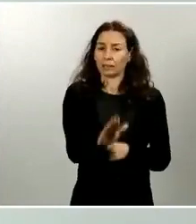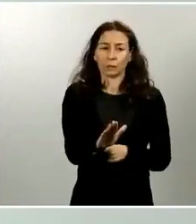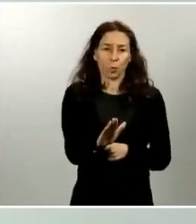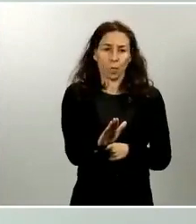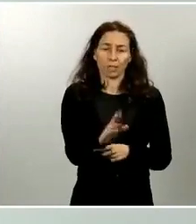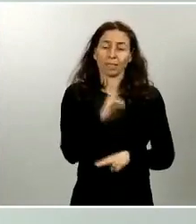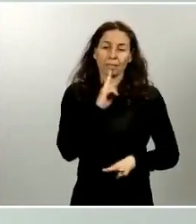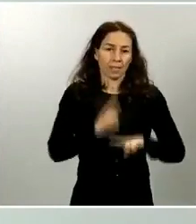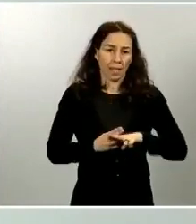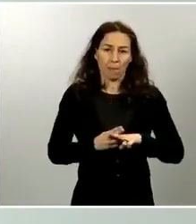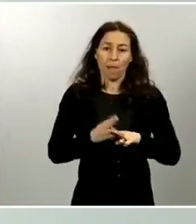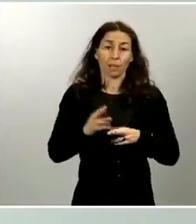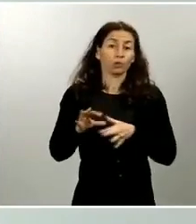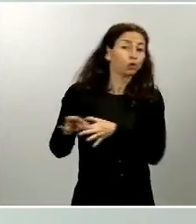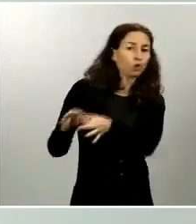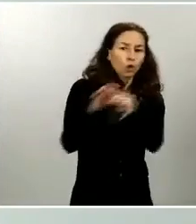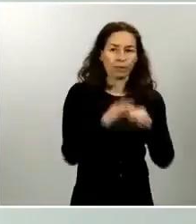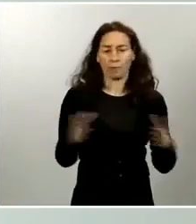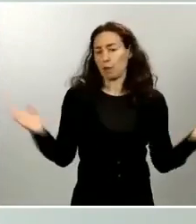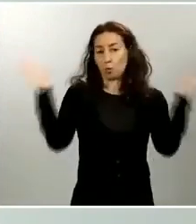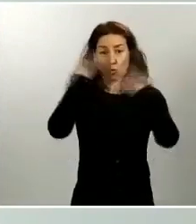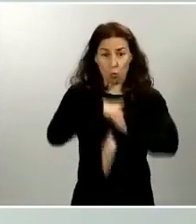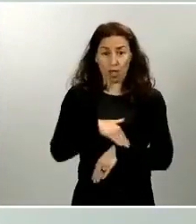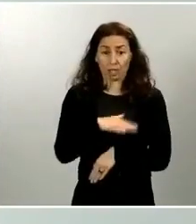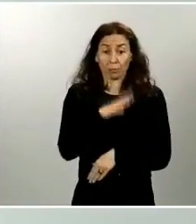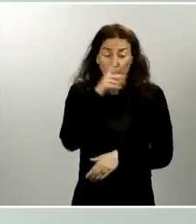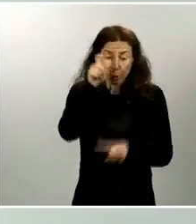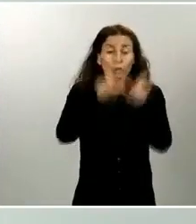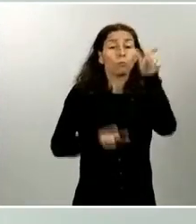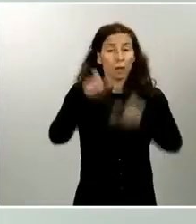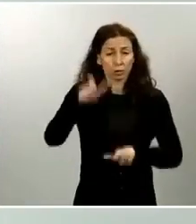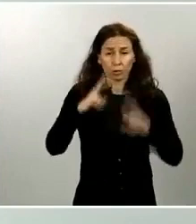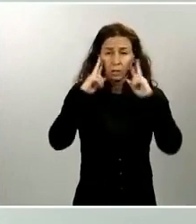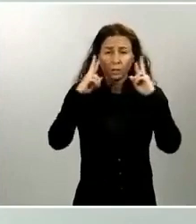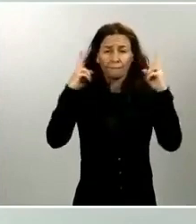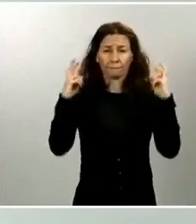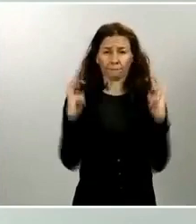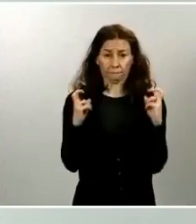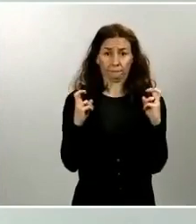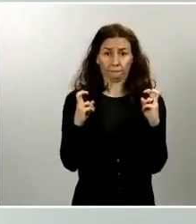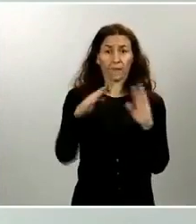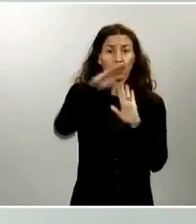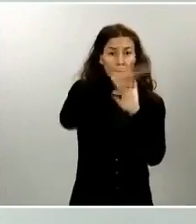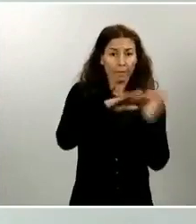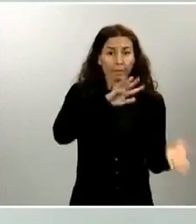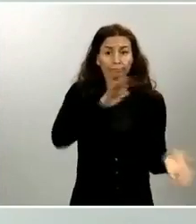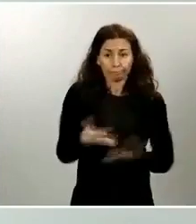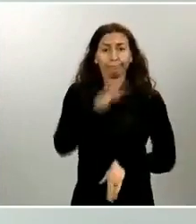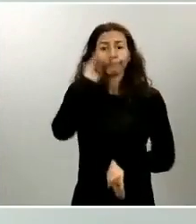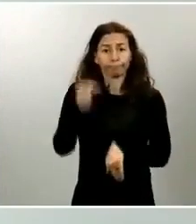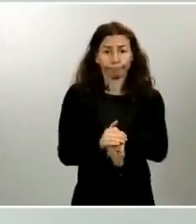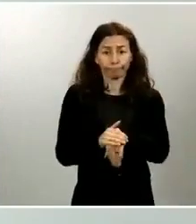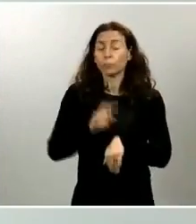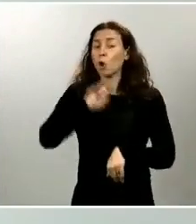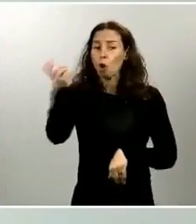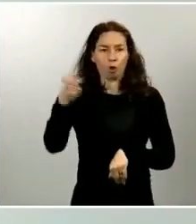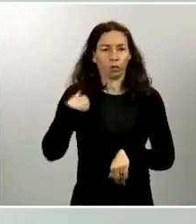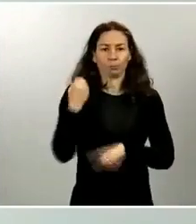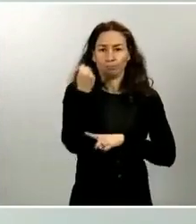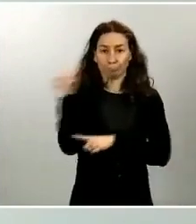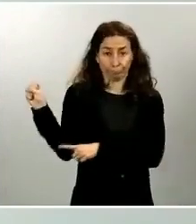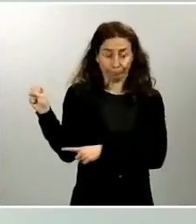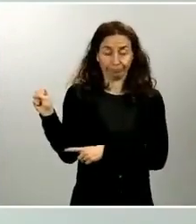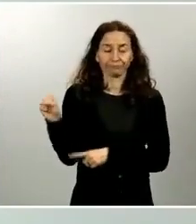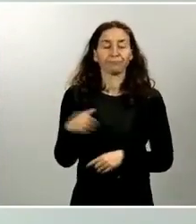insolidarias con las personas que están cumpliendo escrupulosamente en las medidas impuestas. Es una Semana Santa